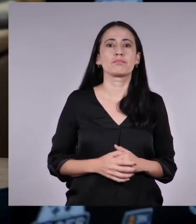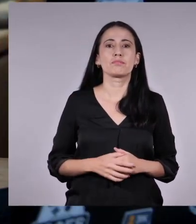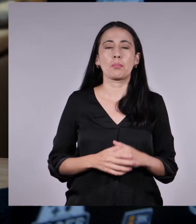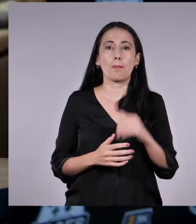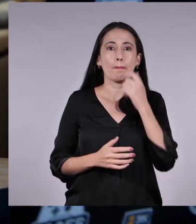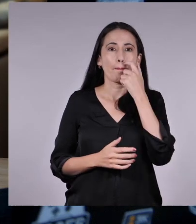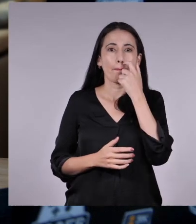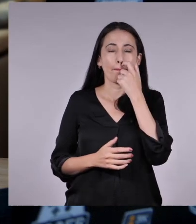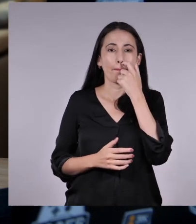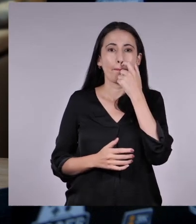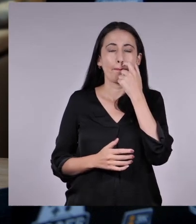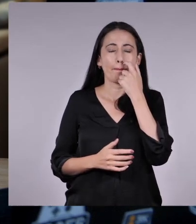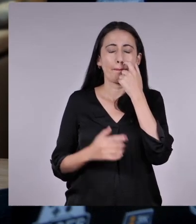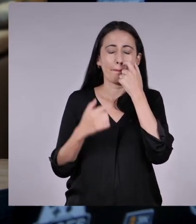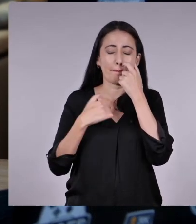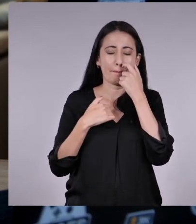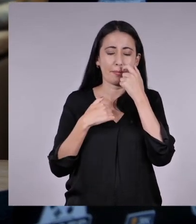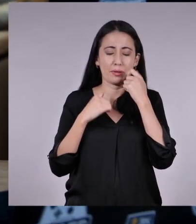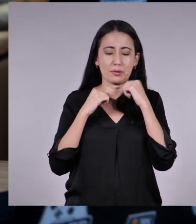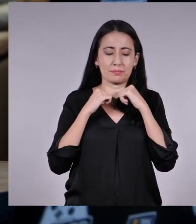estoy es bastante tristón.